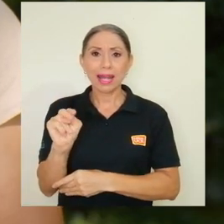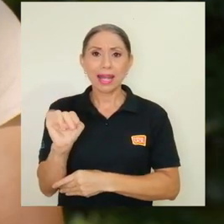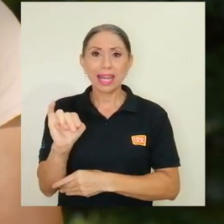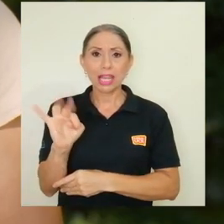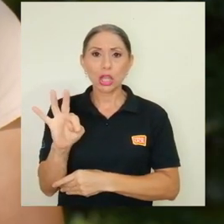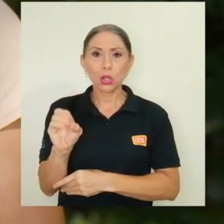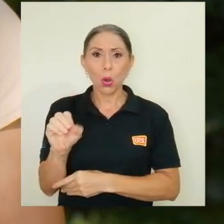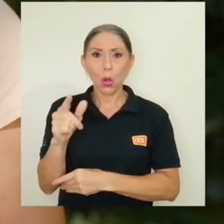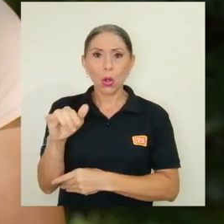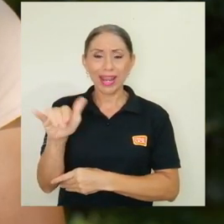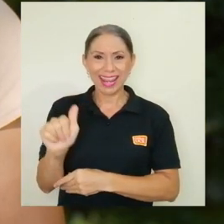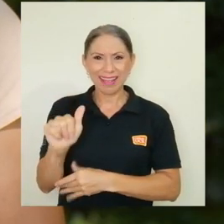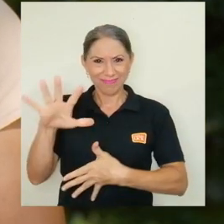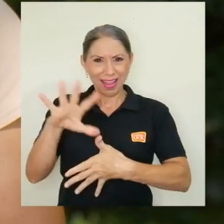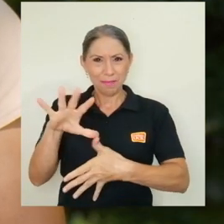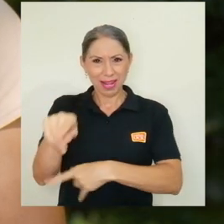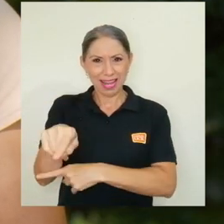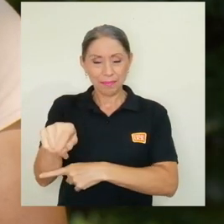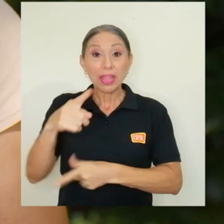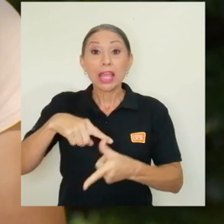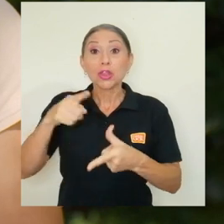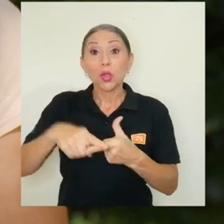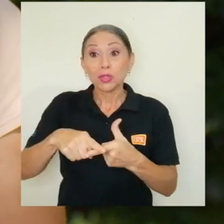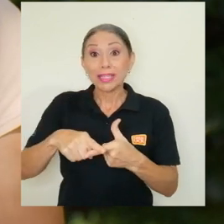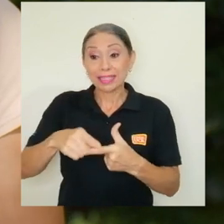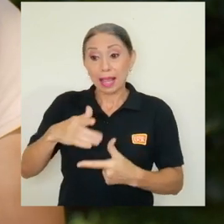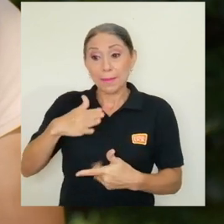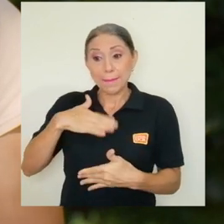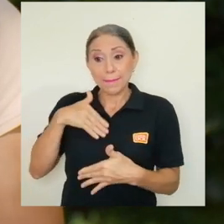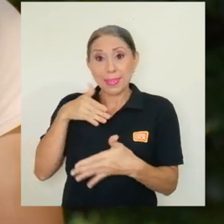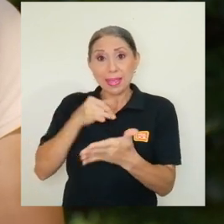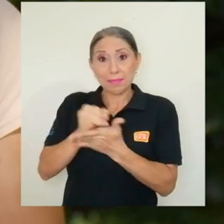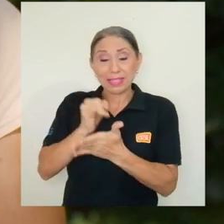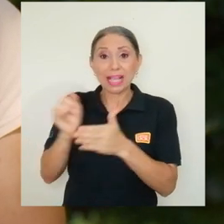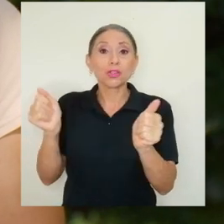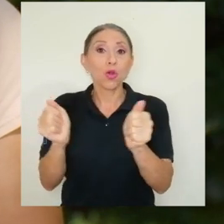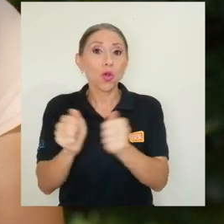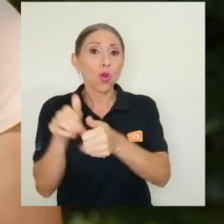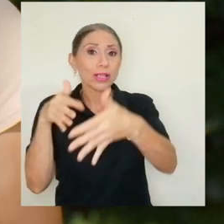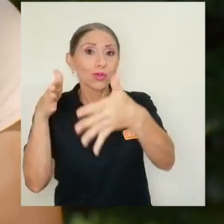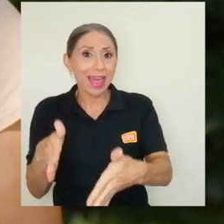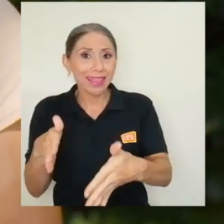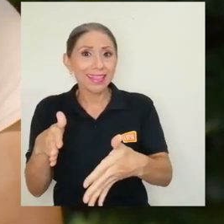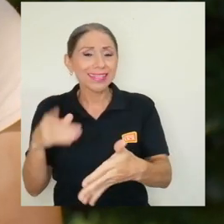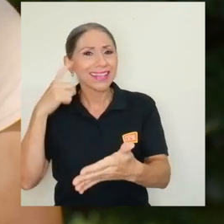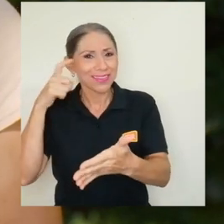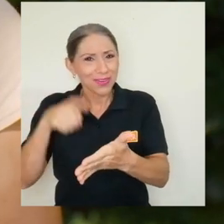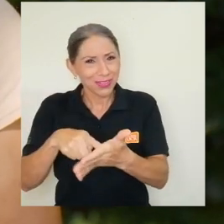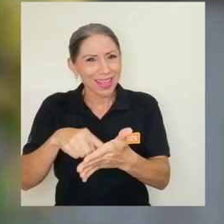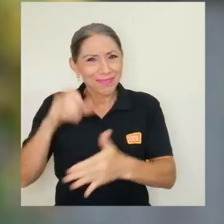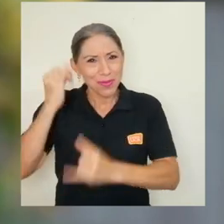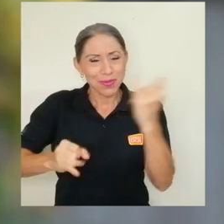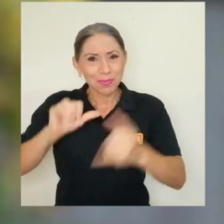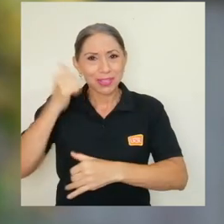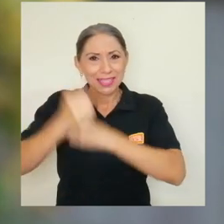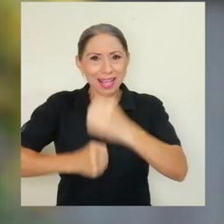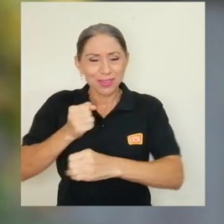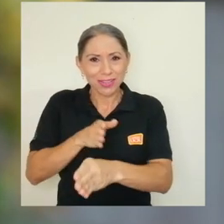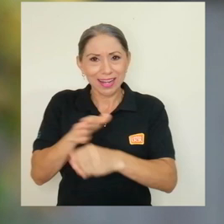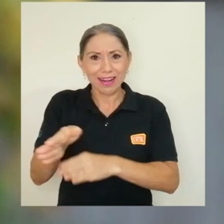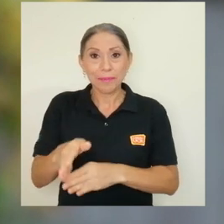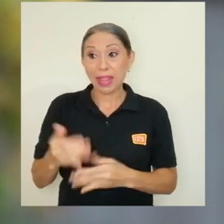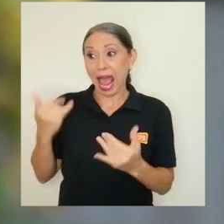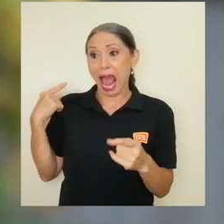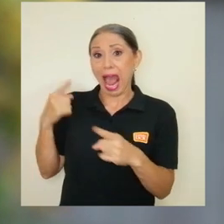vienen a reconocer la investigación que hemos hecho con mis estudiantes en los últimos diez años de carrera. A la fecha,